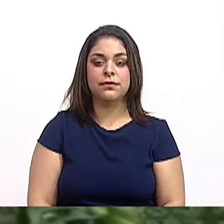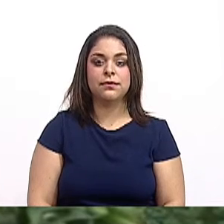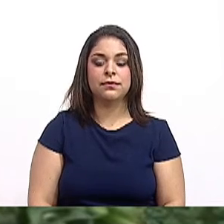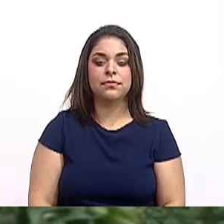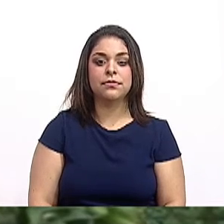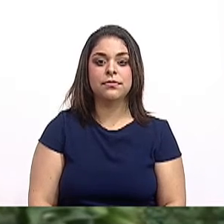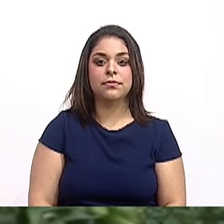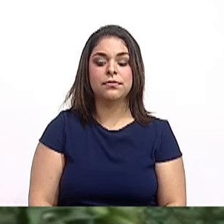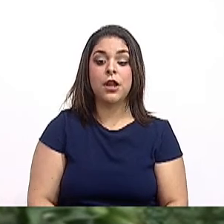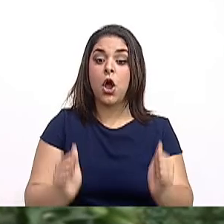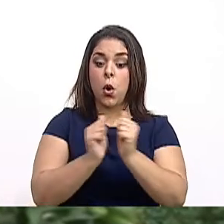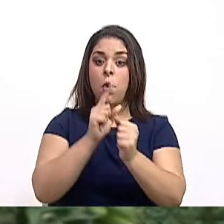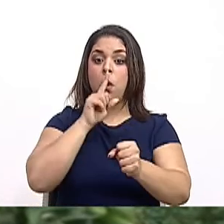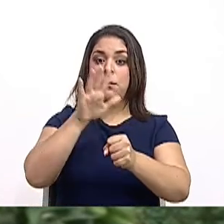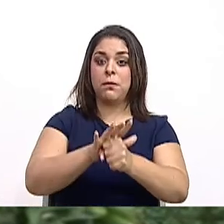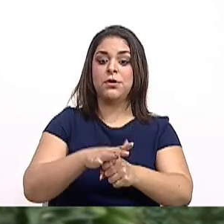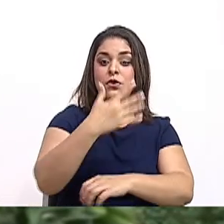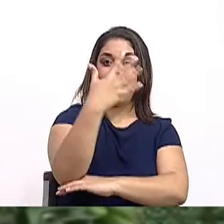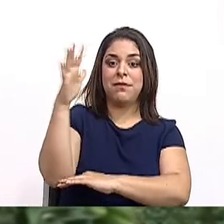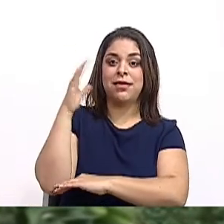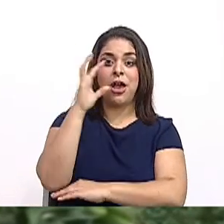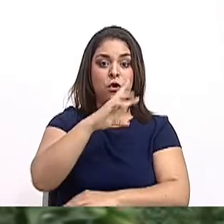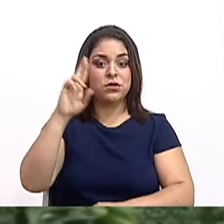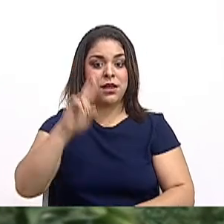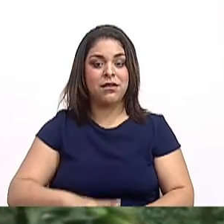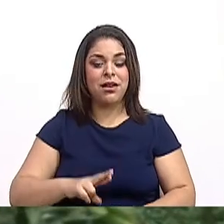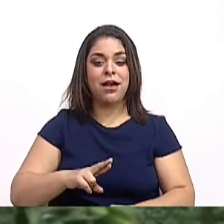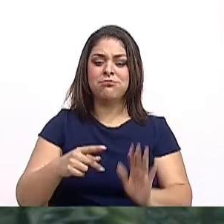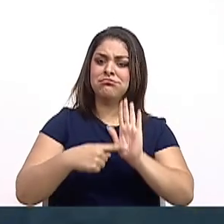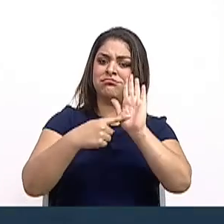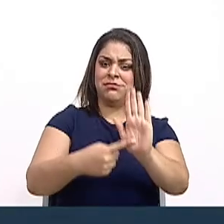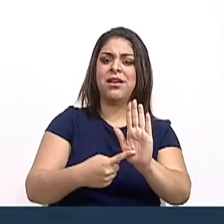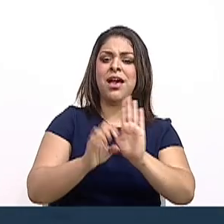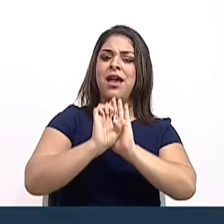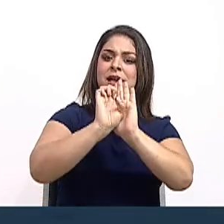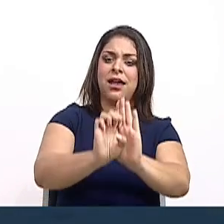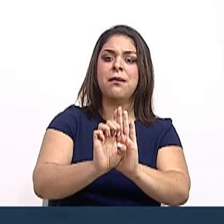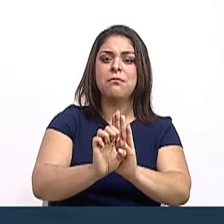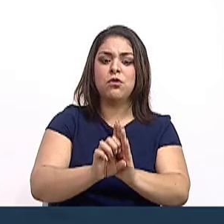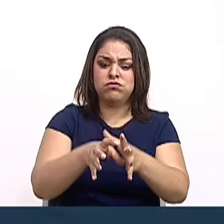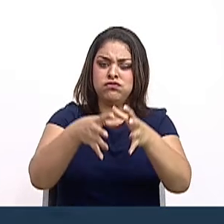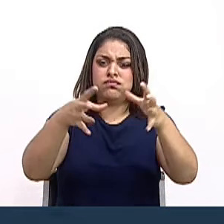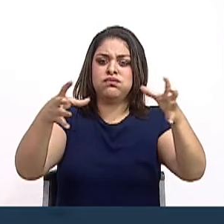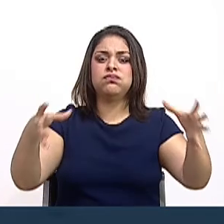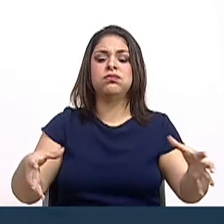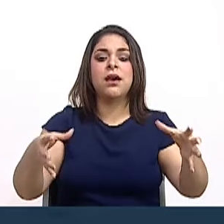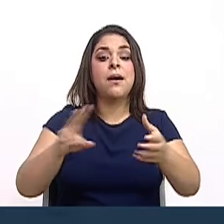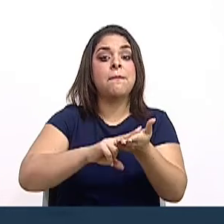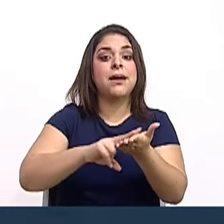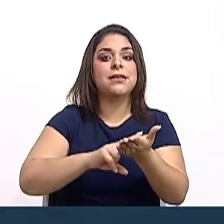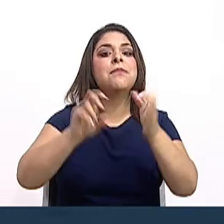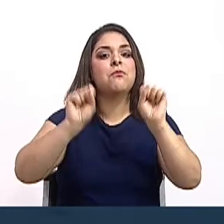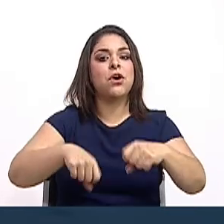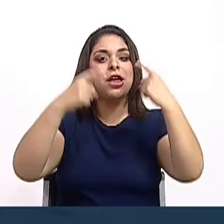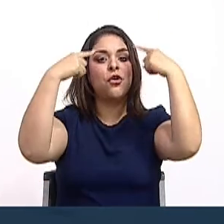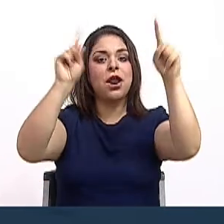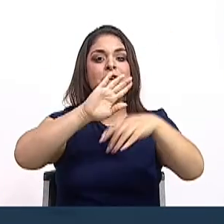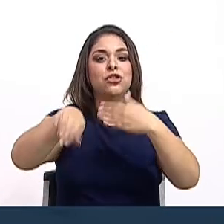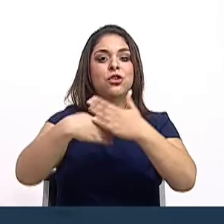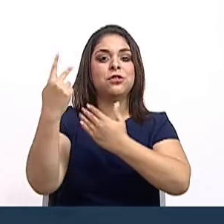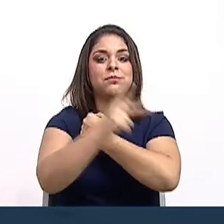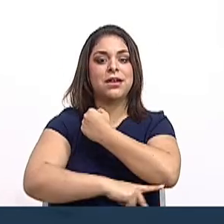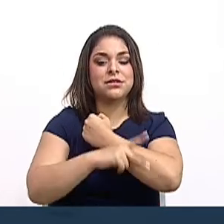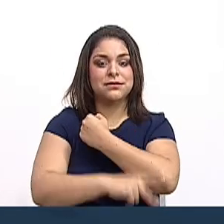Con este compromiso ambiental, Costa Rica se ha convertido en el ejemplo de que la utopía del crecimiento verde puede estar al alcance de todos los países.